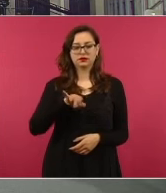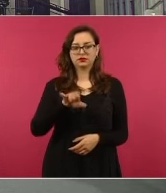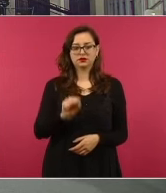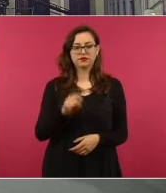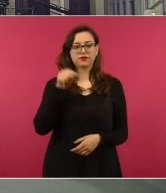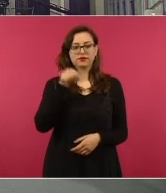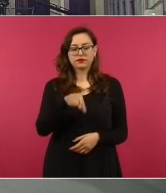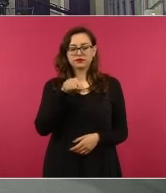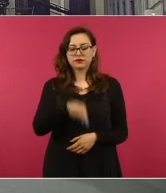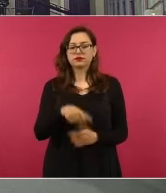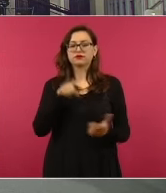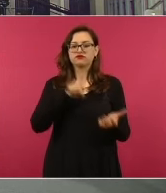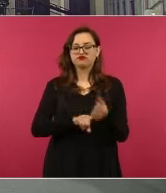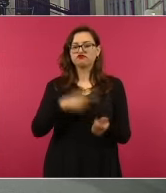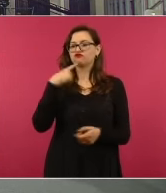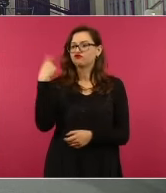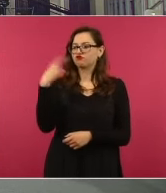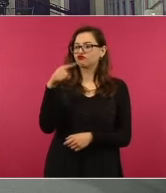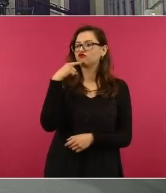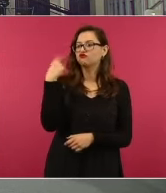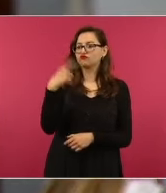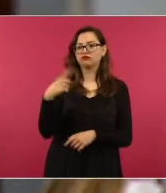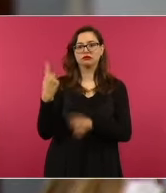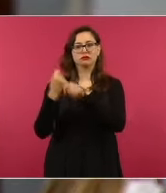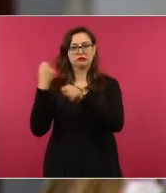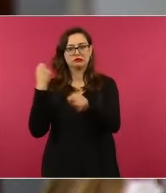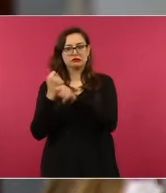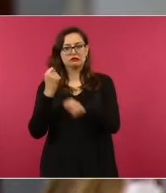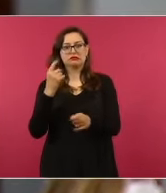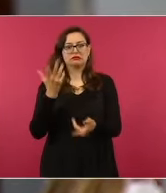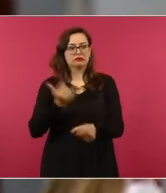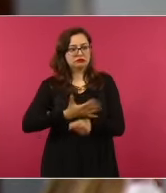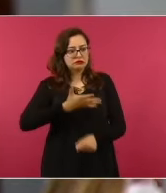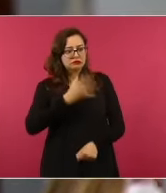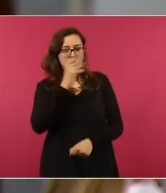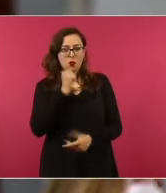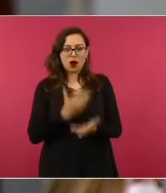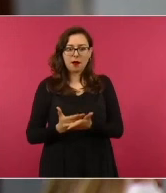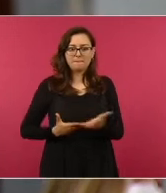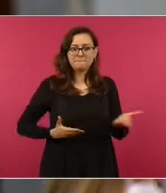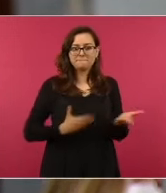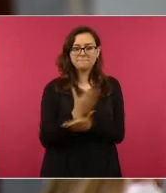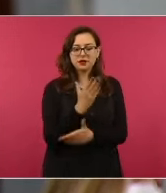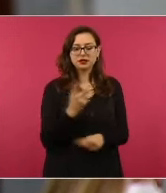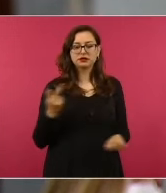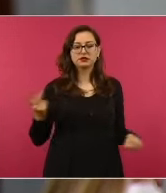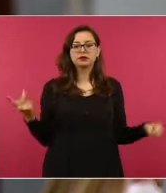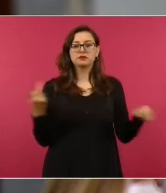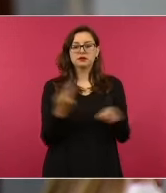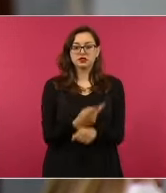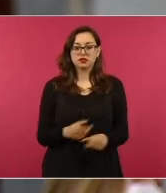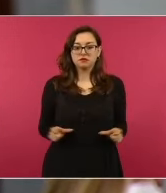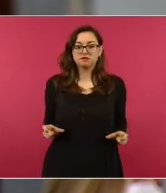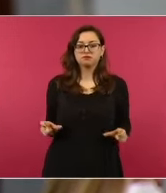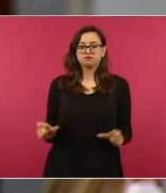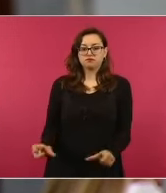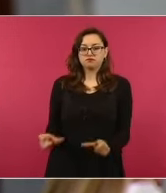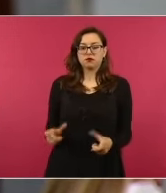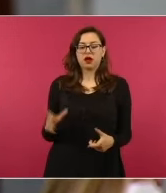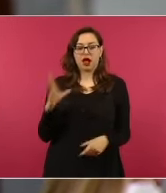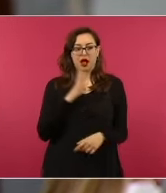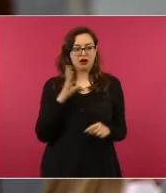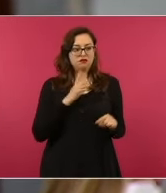hay quejas también de transportistas y de personas que circulan, porque continúan los bloqueos en Bicam, en